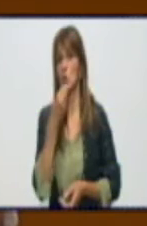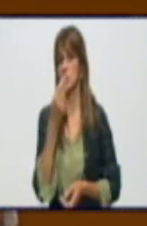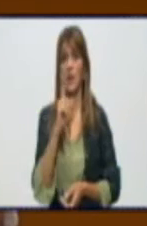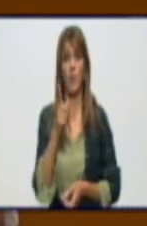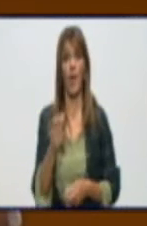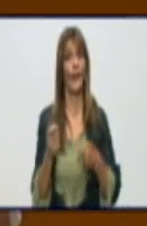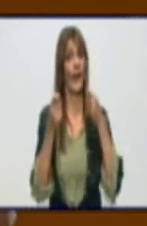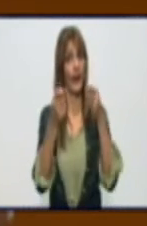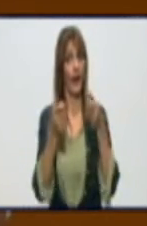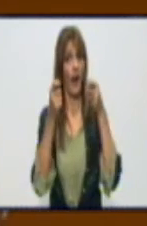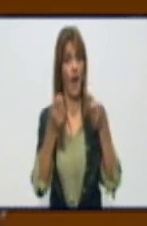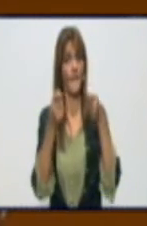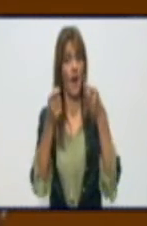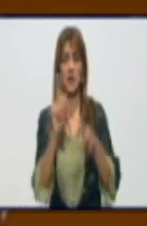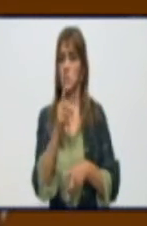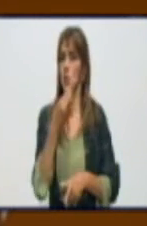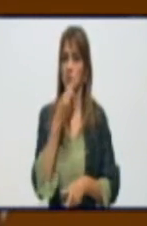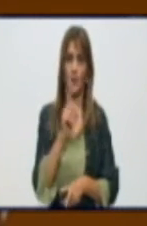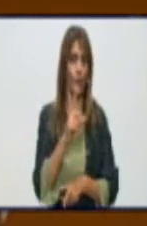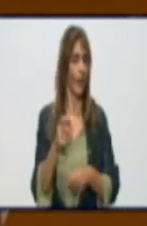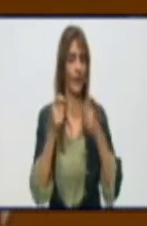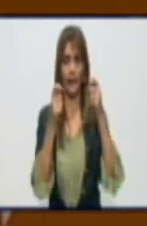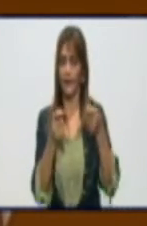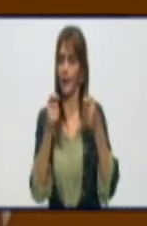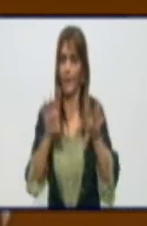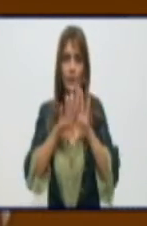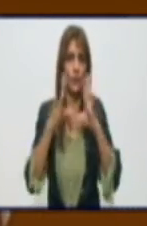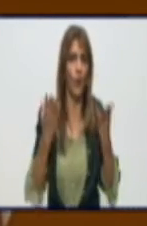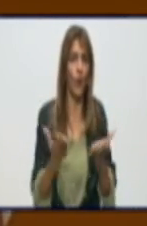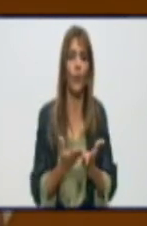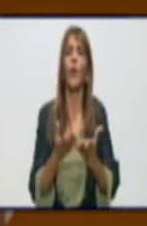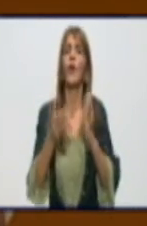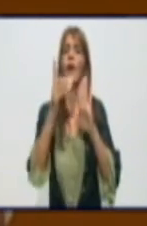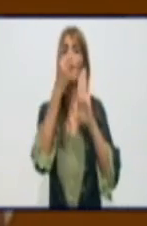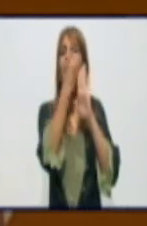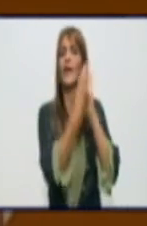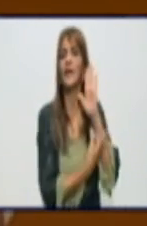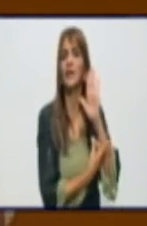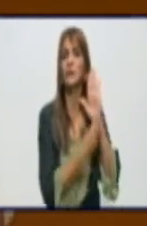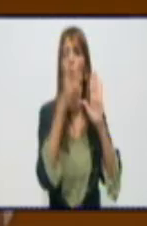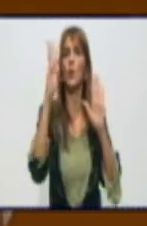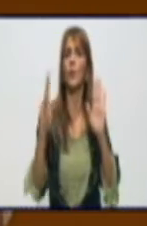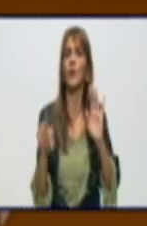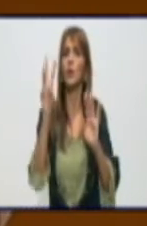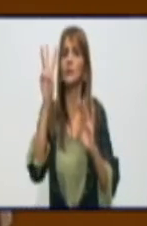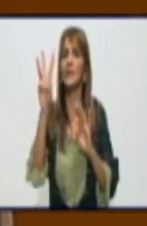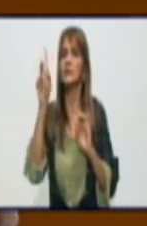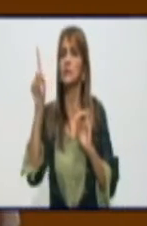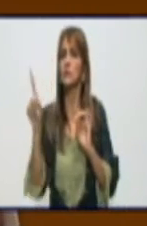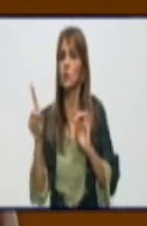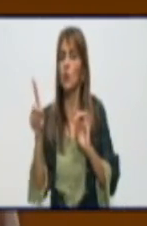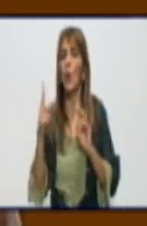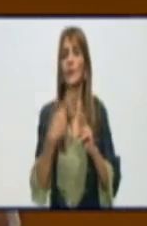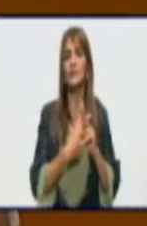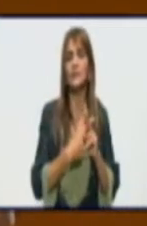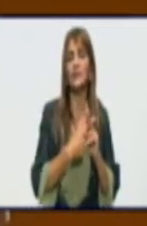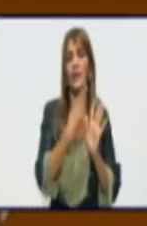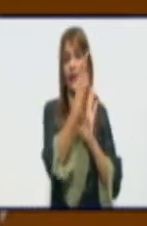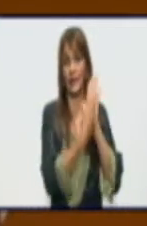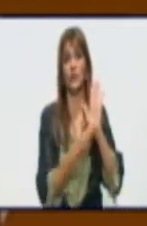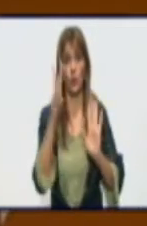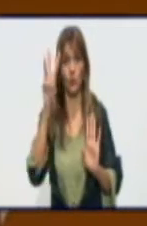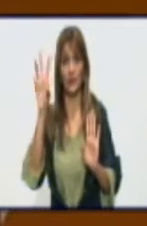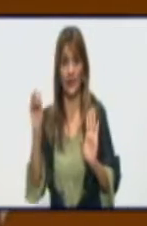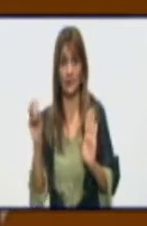multas cuando se aplican por el tema de la COVID, que es el decreto 31, y el decreto 30, que también la DICE puede